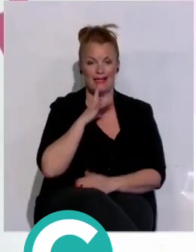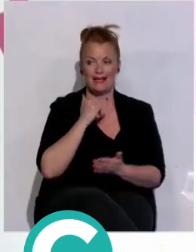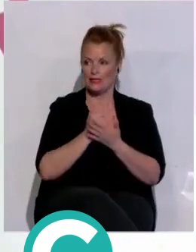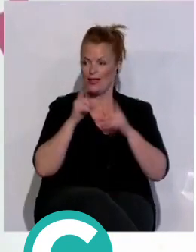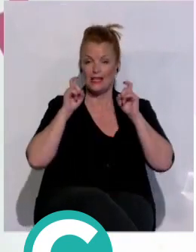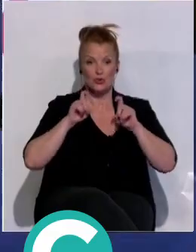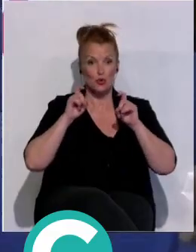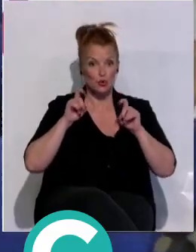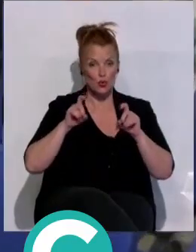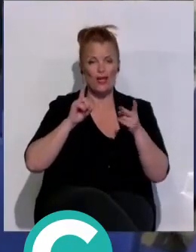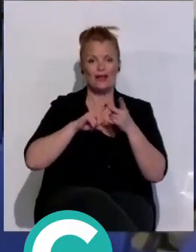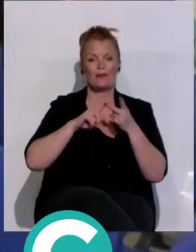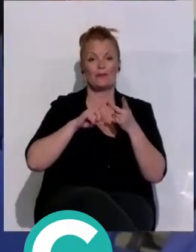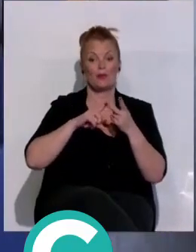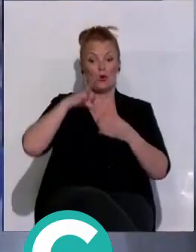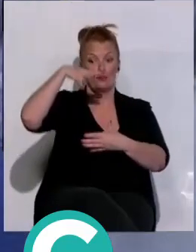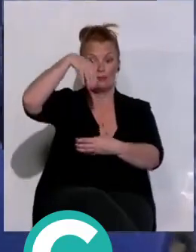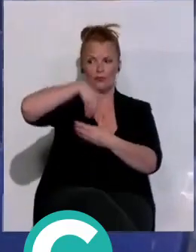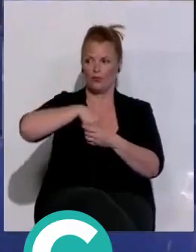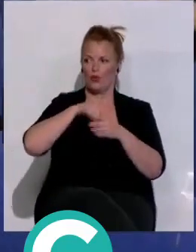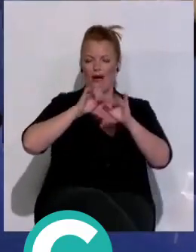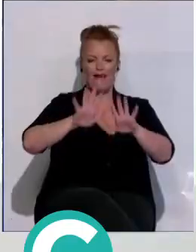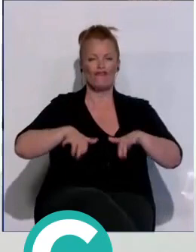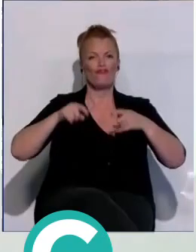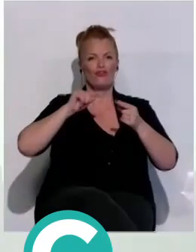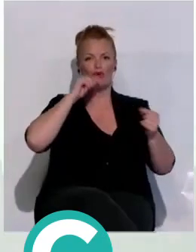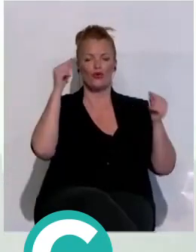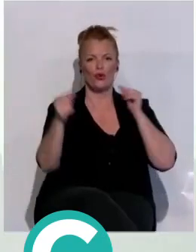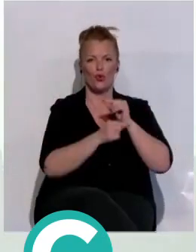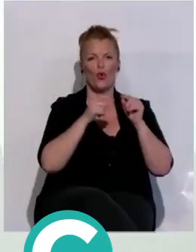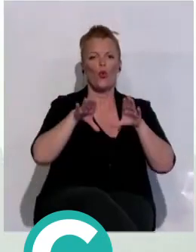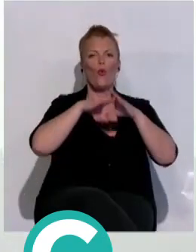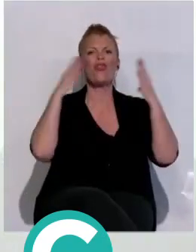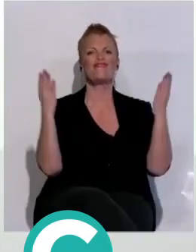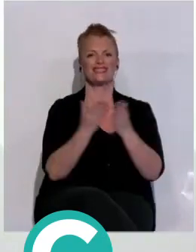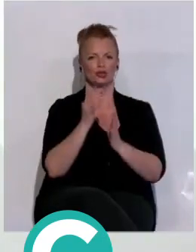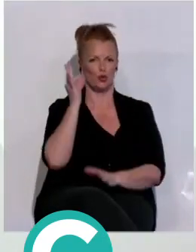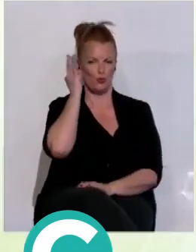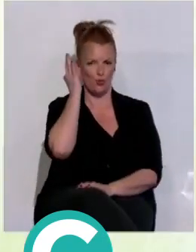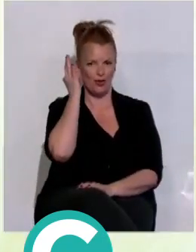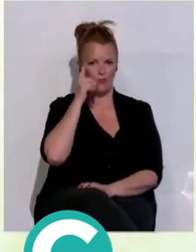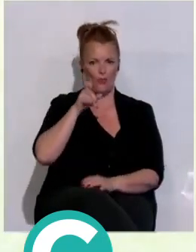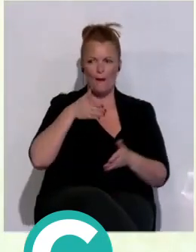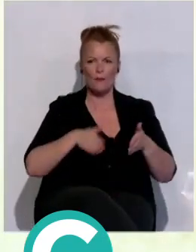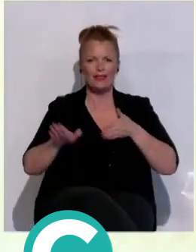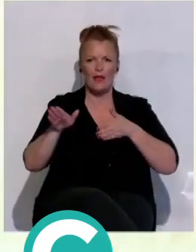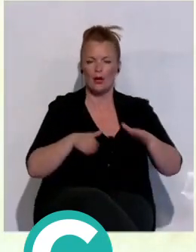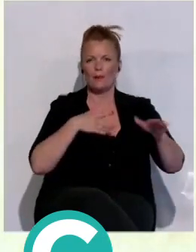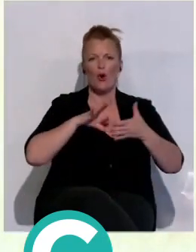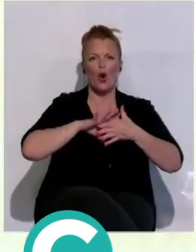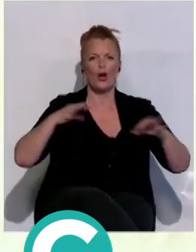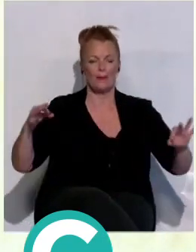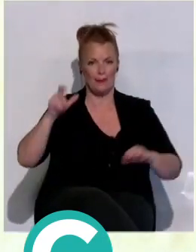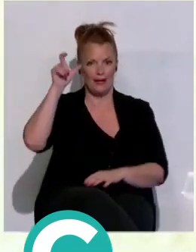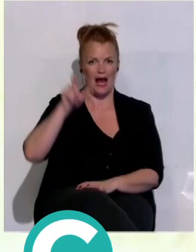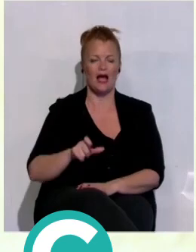Secundaria Fernando Aguilar ha sido escenario del foro Universo Mujer. Moderado por la patinadora internacional olímpica Sara Hurtado, ha